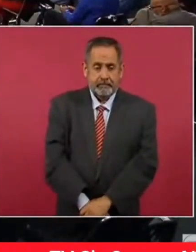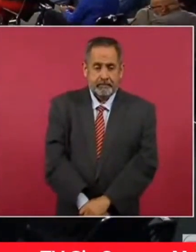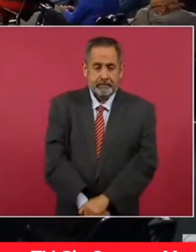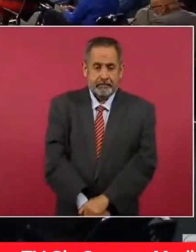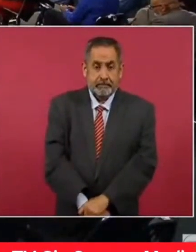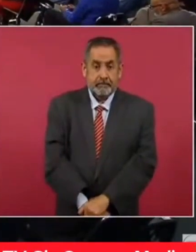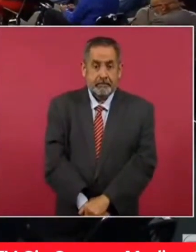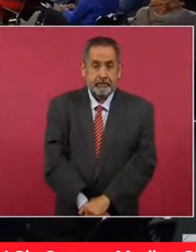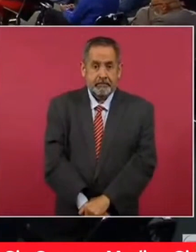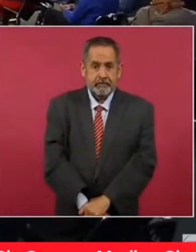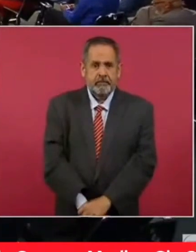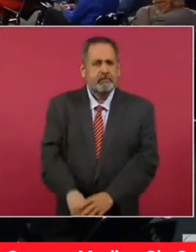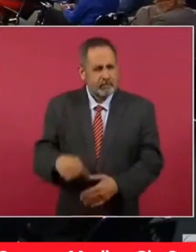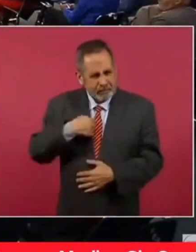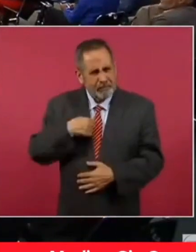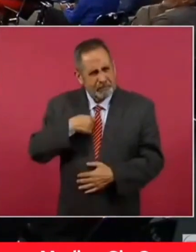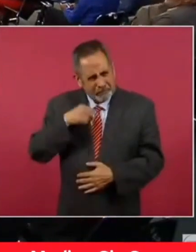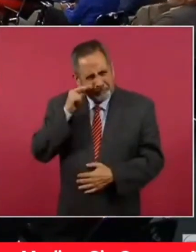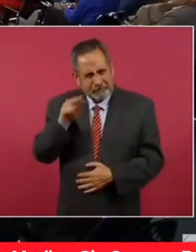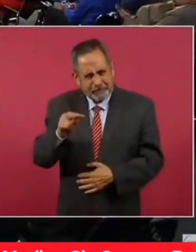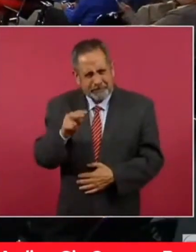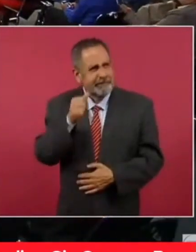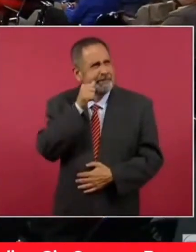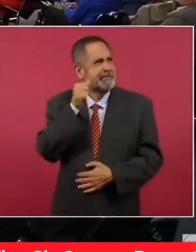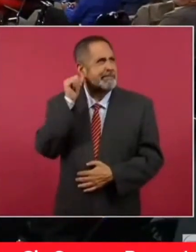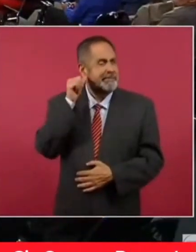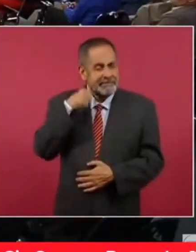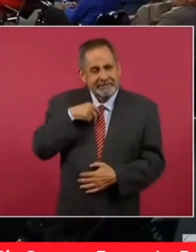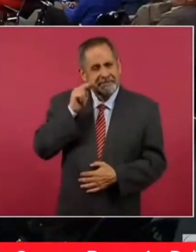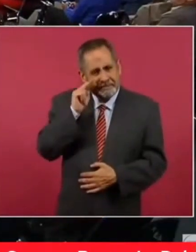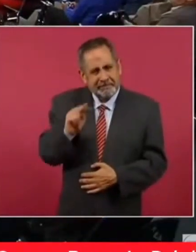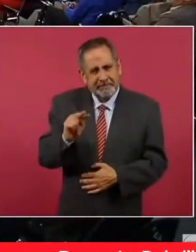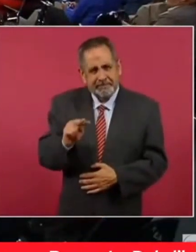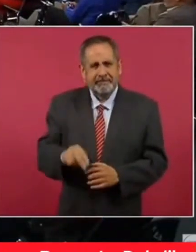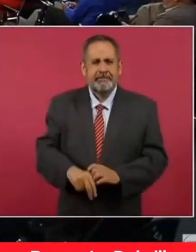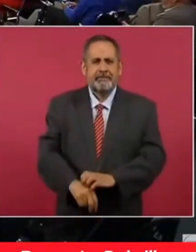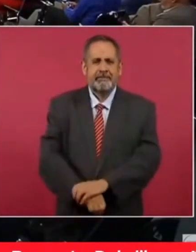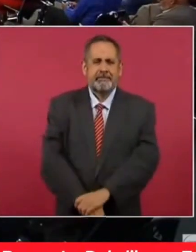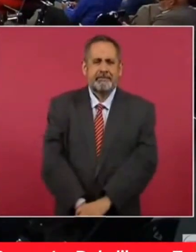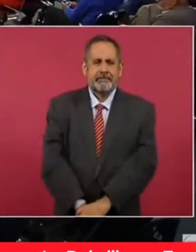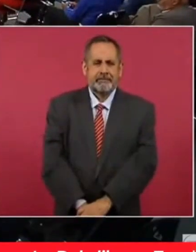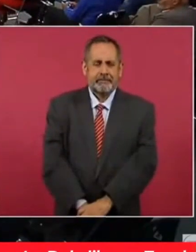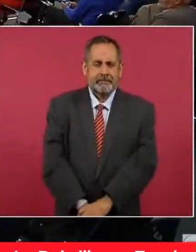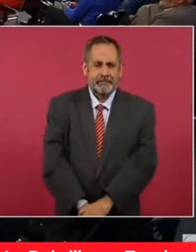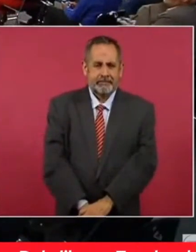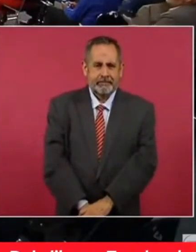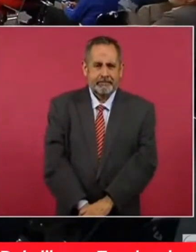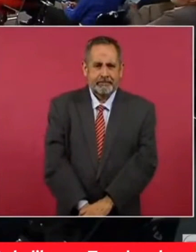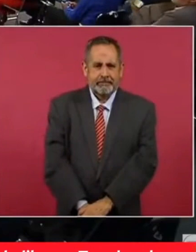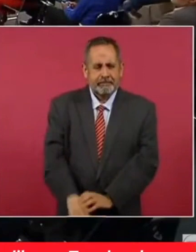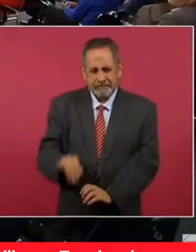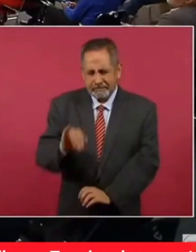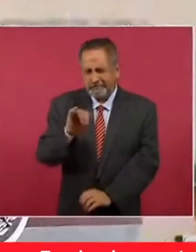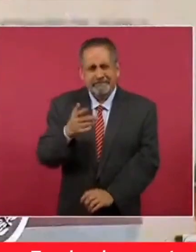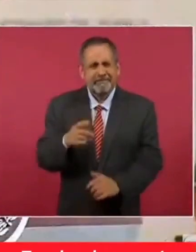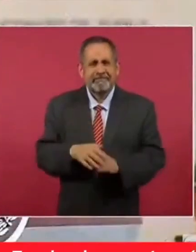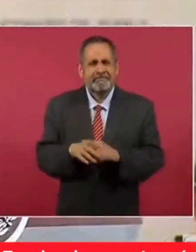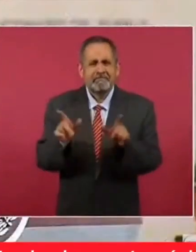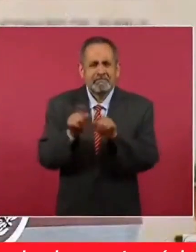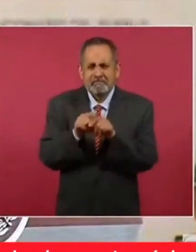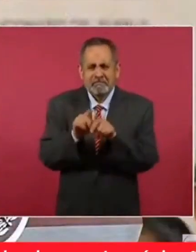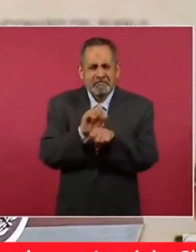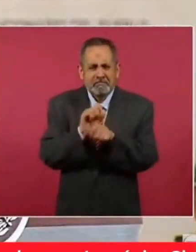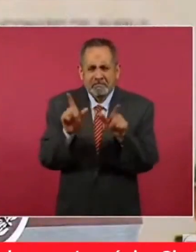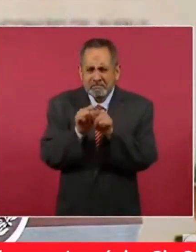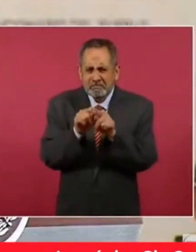Yo lo vi ayer. Sí, es breve.